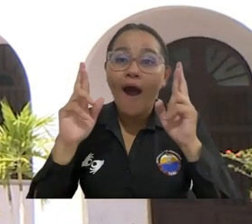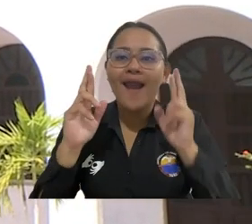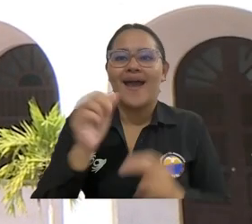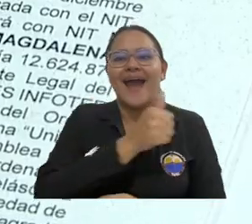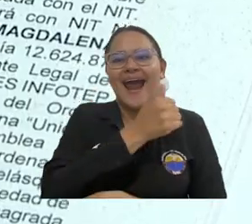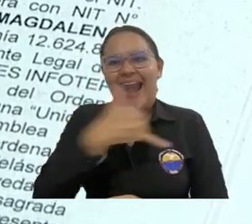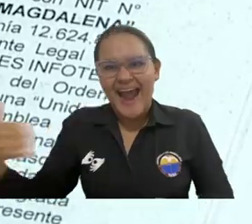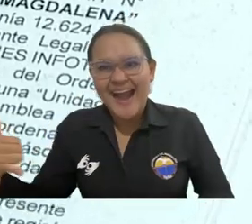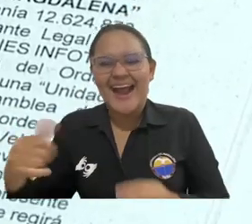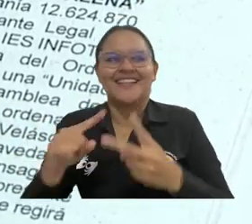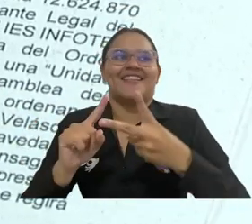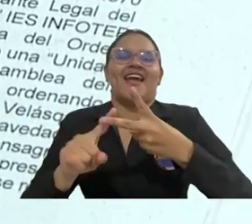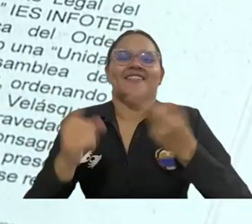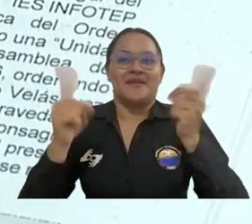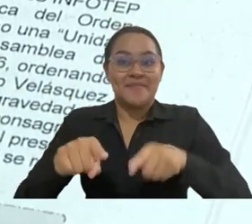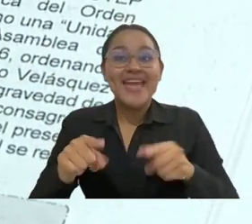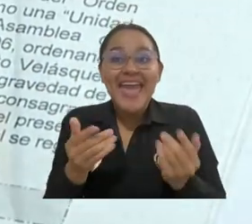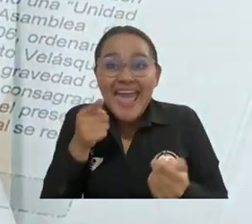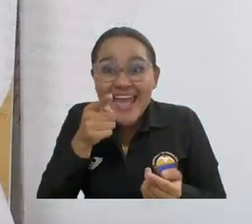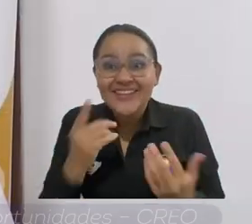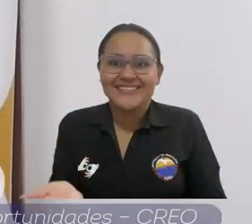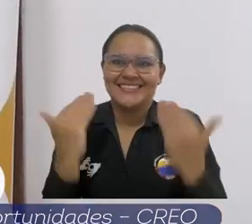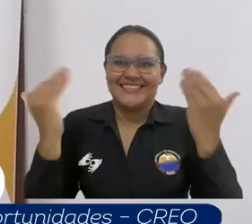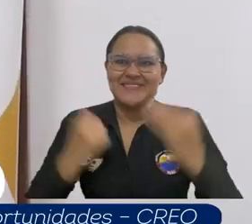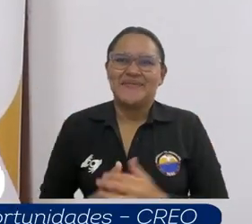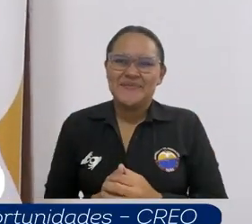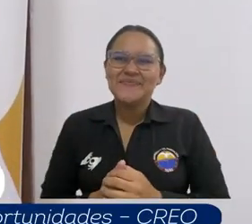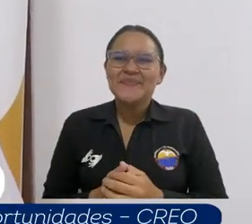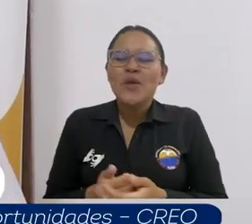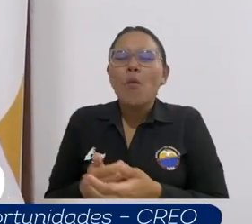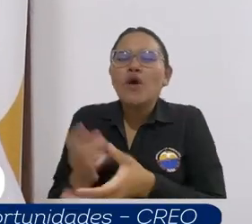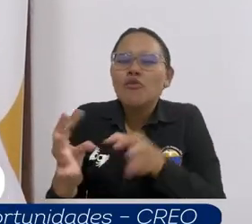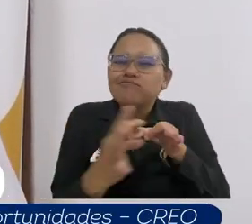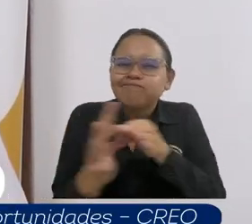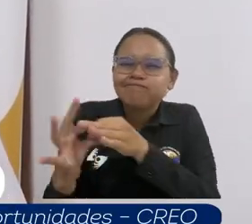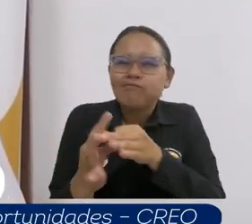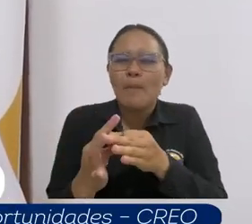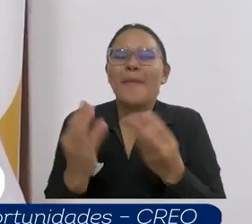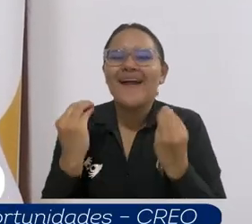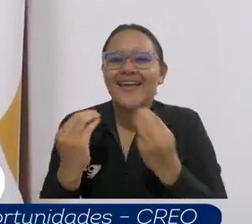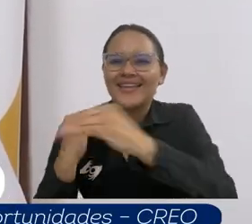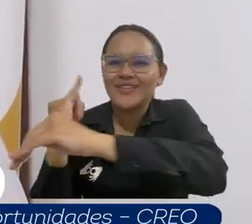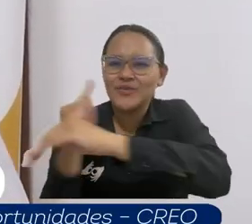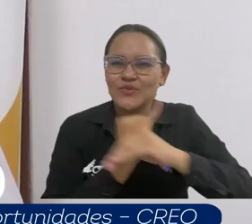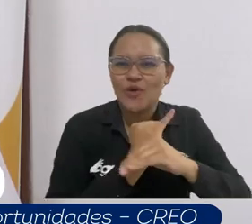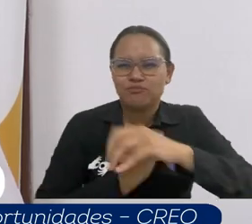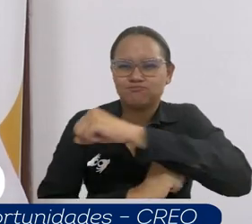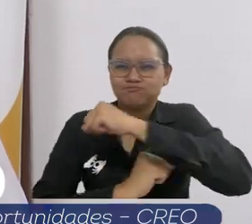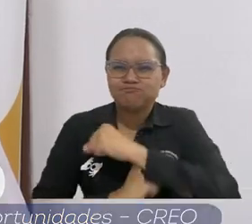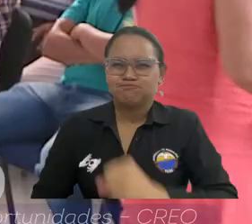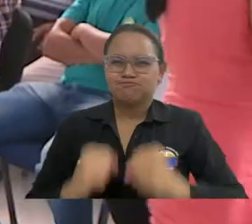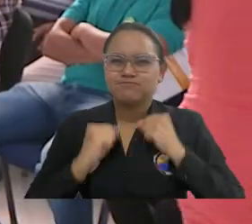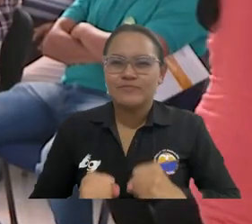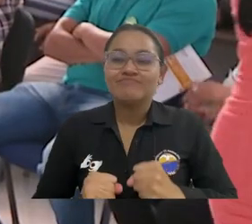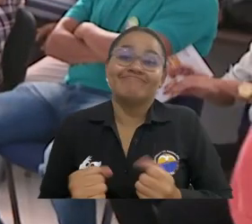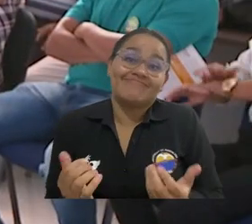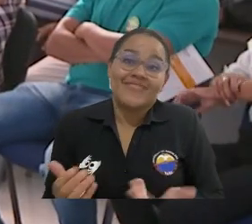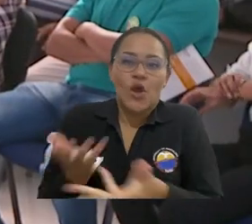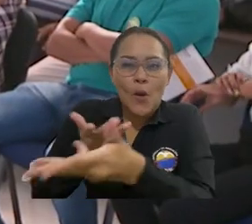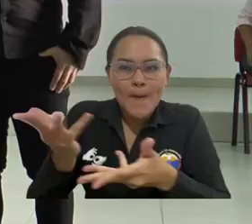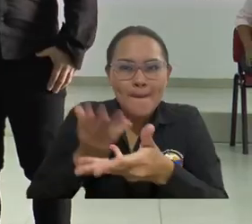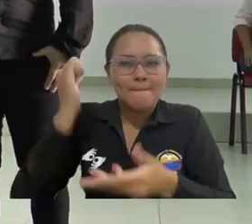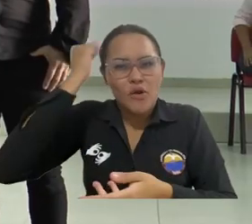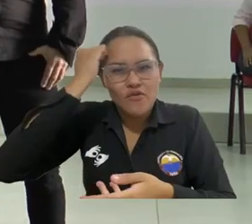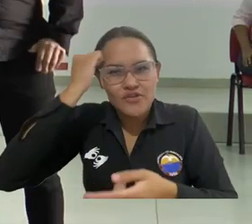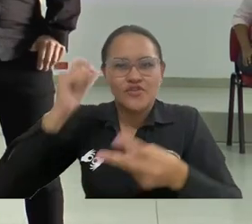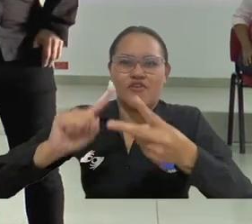Aracataca para también llevar nuestros programas. Esta alianza lo que lleva es fortalecer las dos instituciones porque se comparte docencia, investigación y